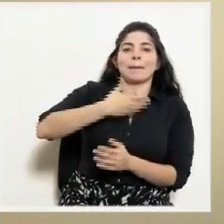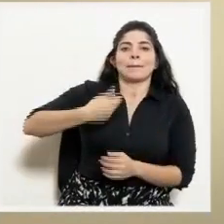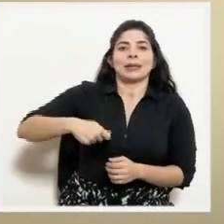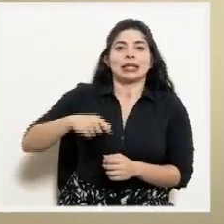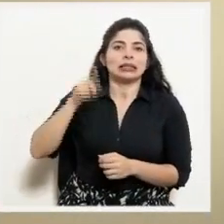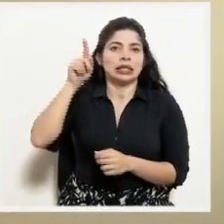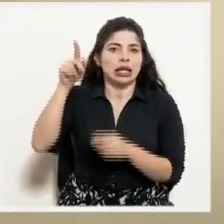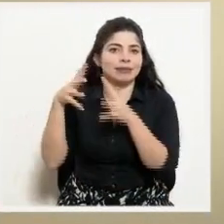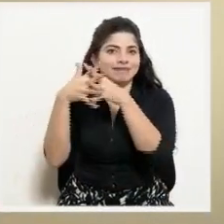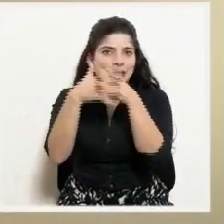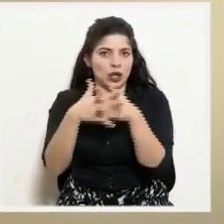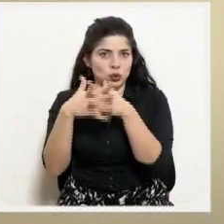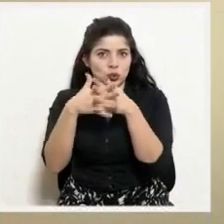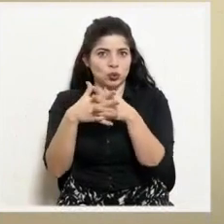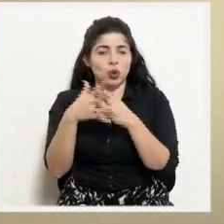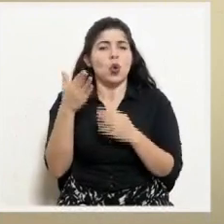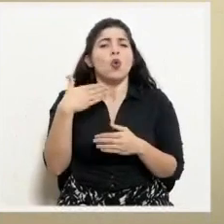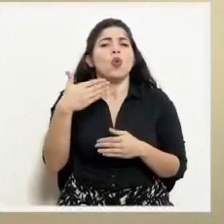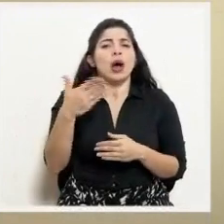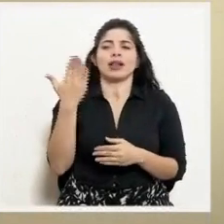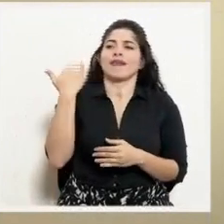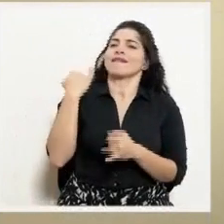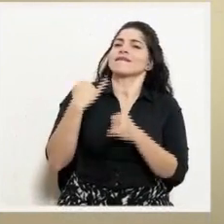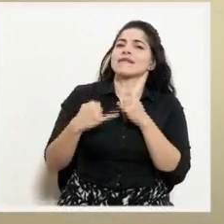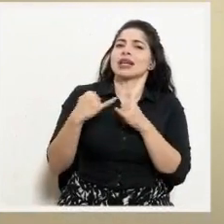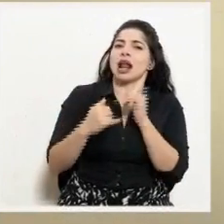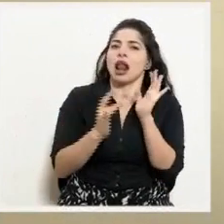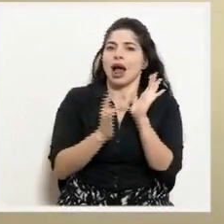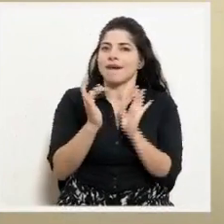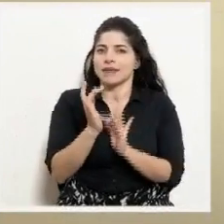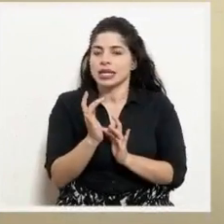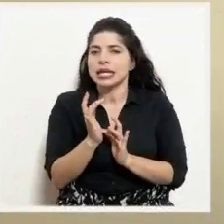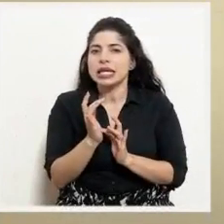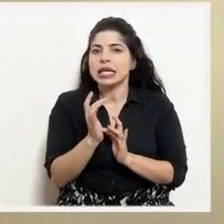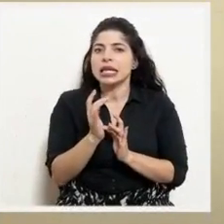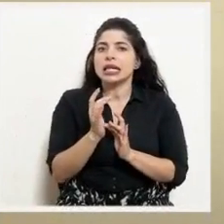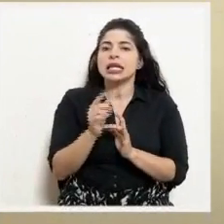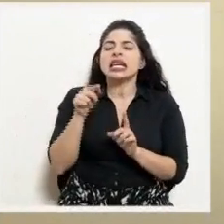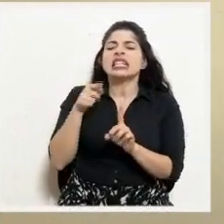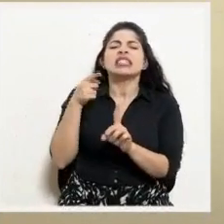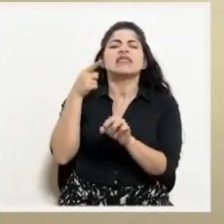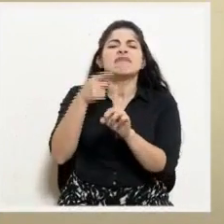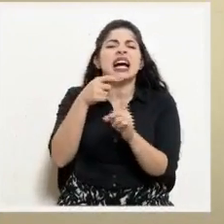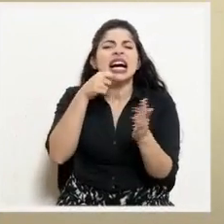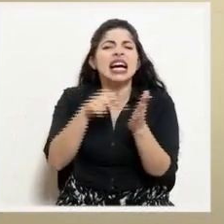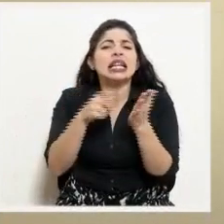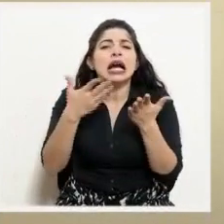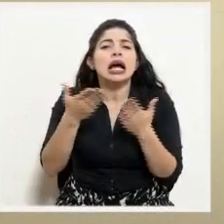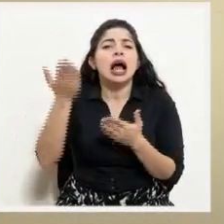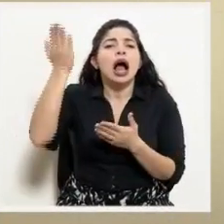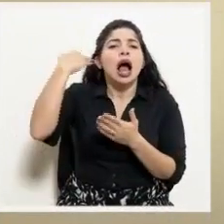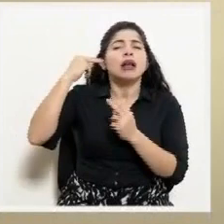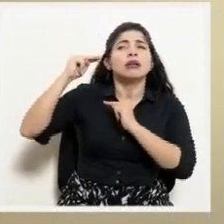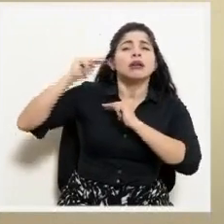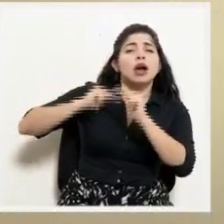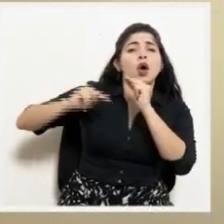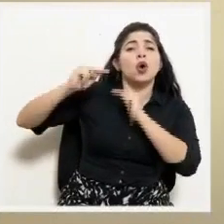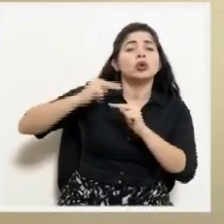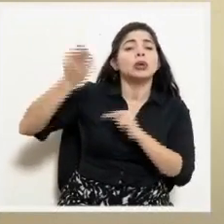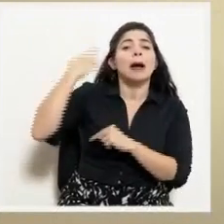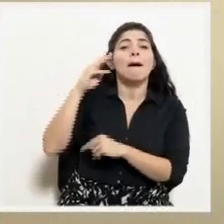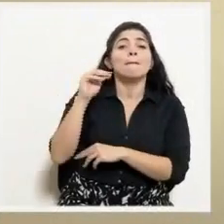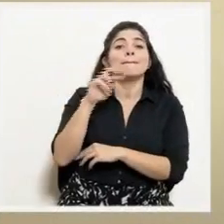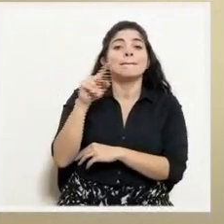a finales de abril, en seguimiento a gestiones que se habían iniciado desde finales de